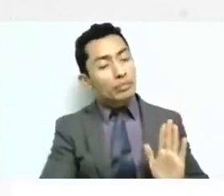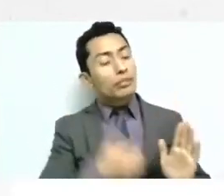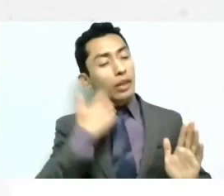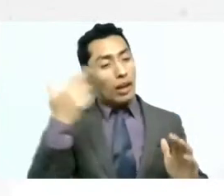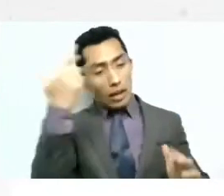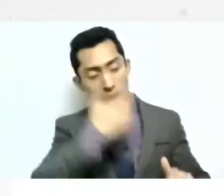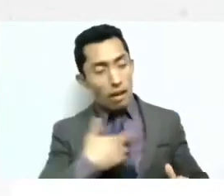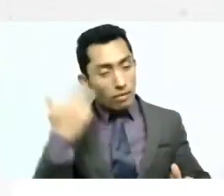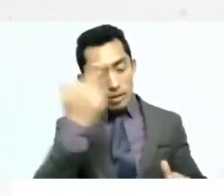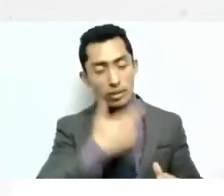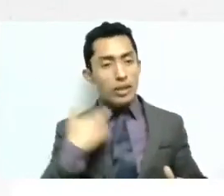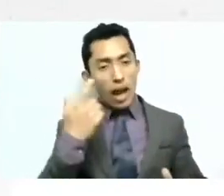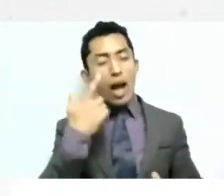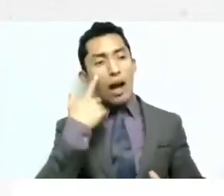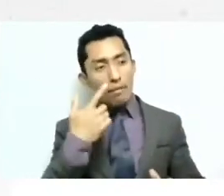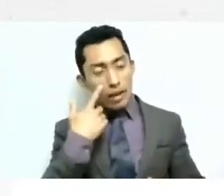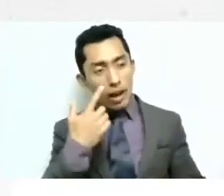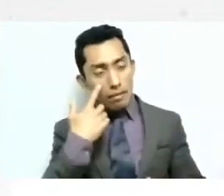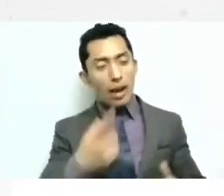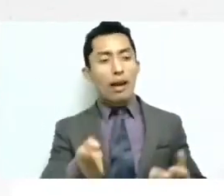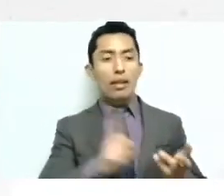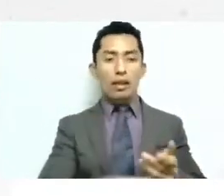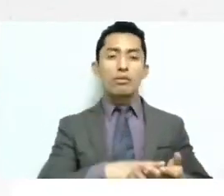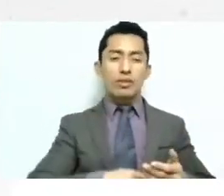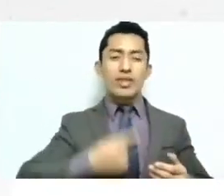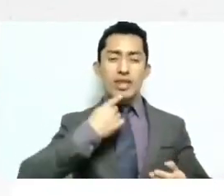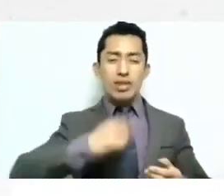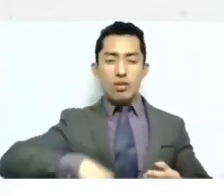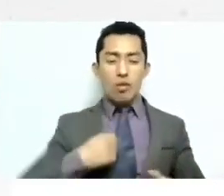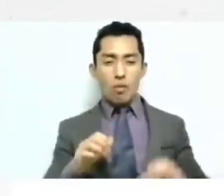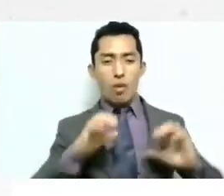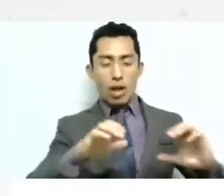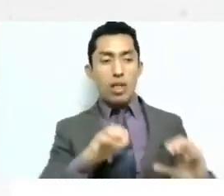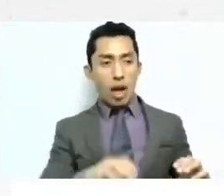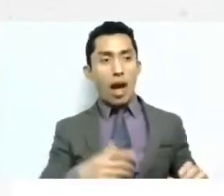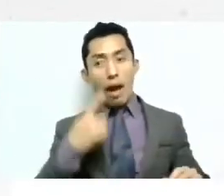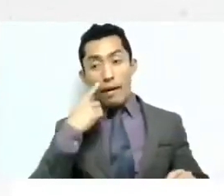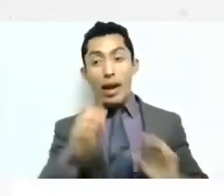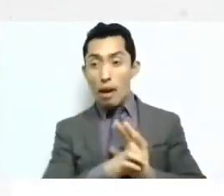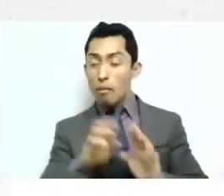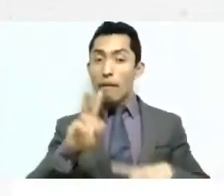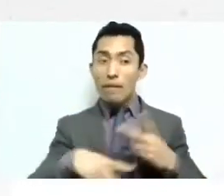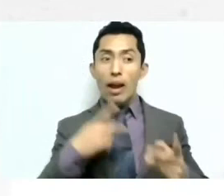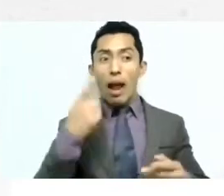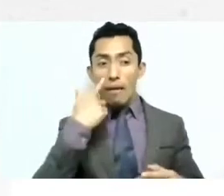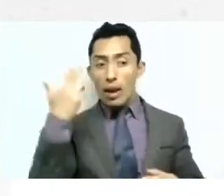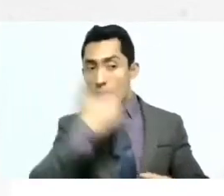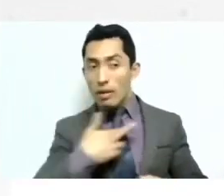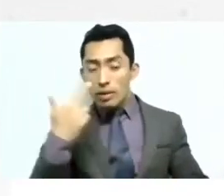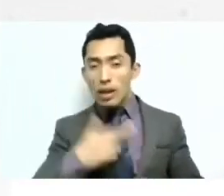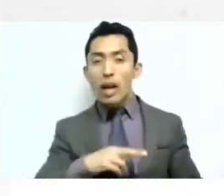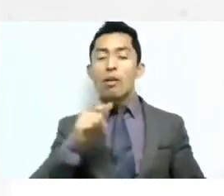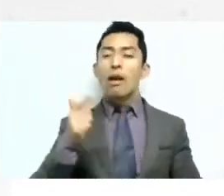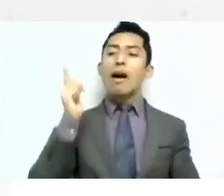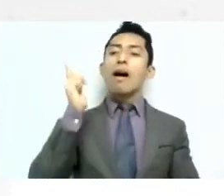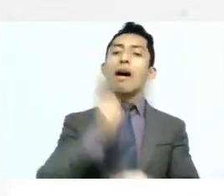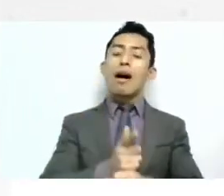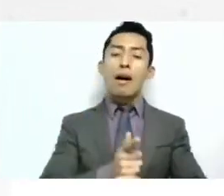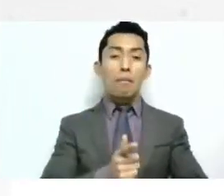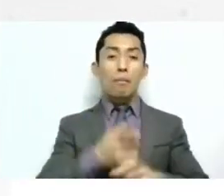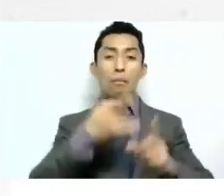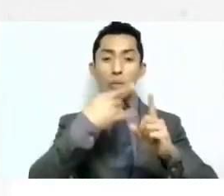pertenecían a esa a esa guardería se hubieran visto que varias de las puertas estaban